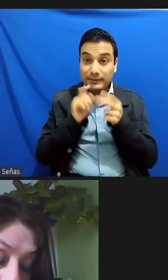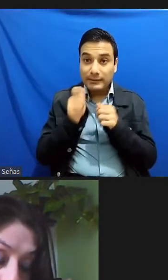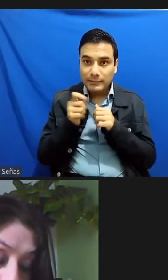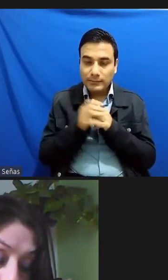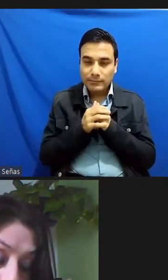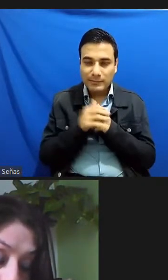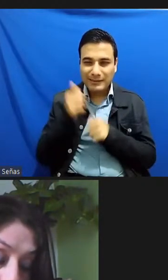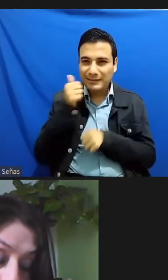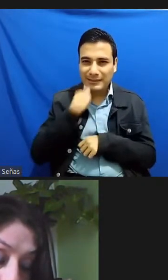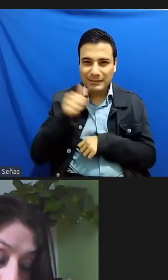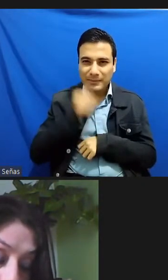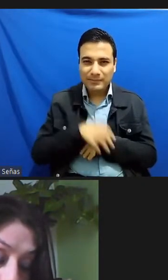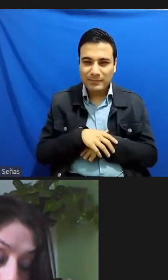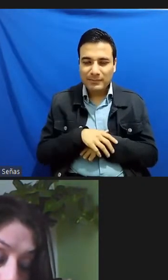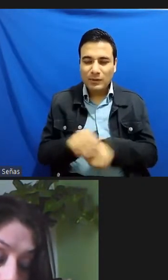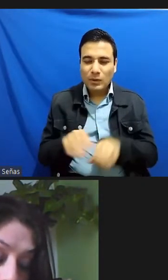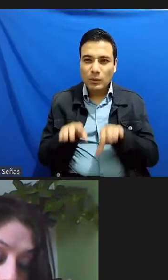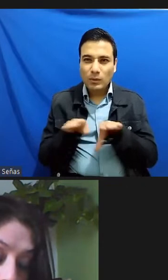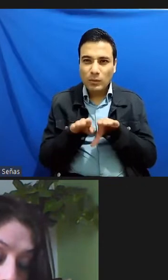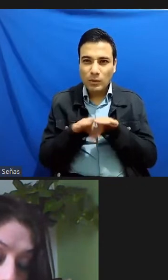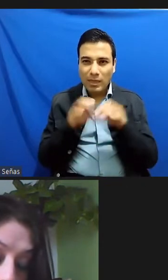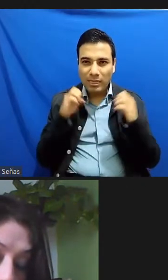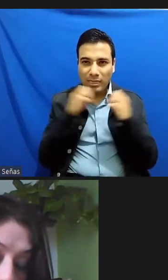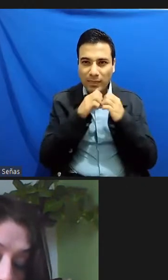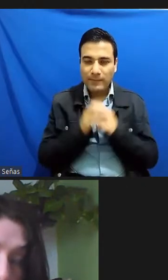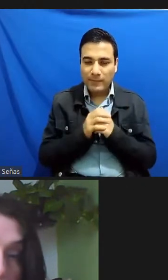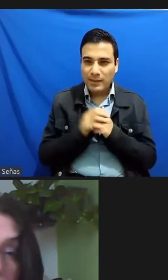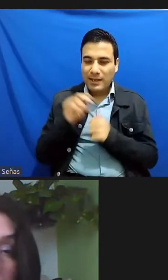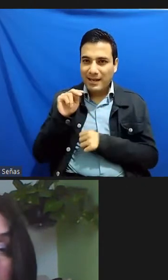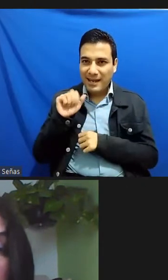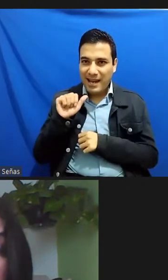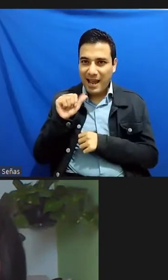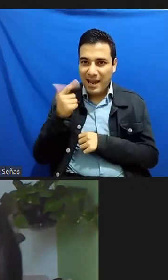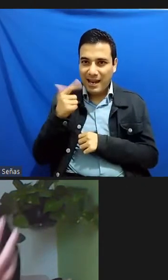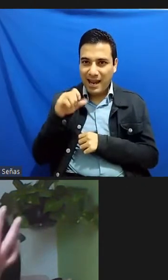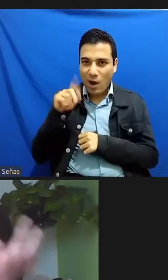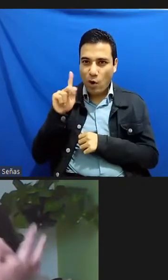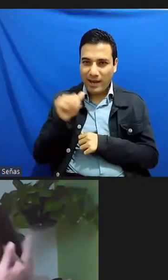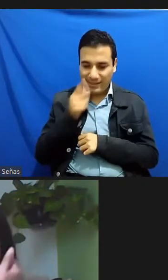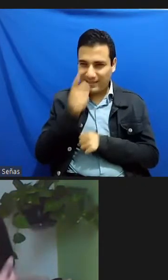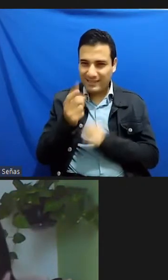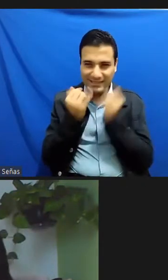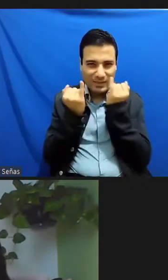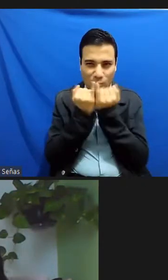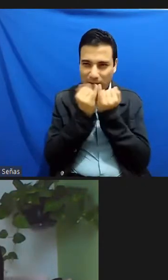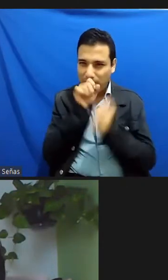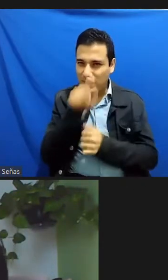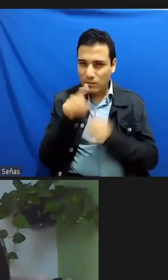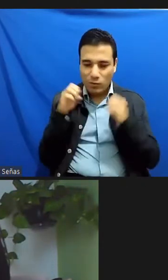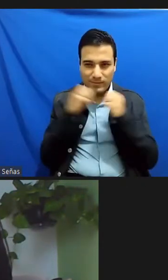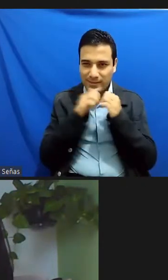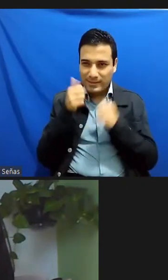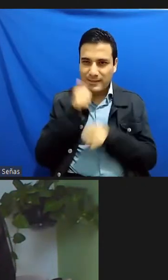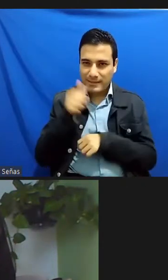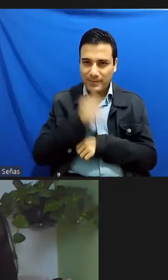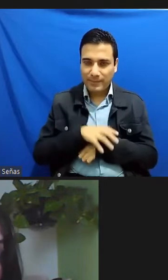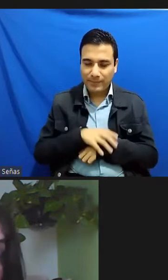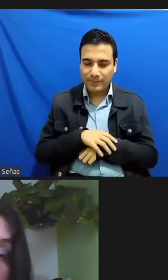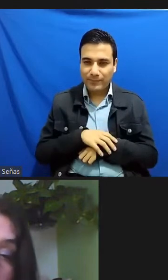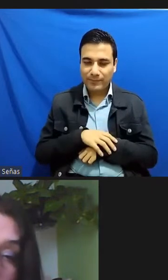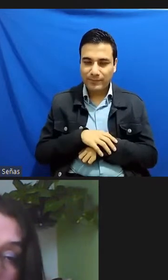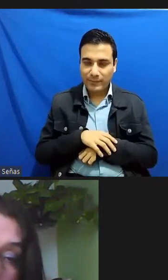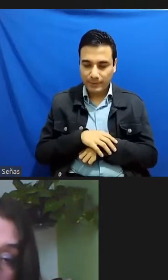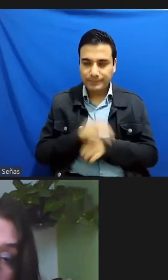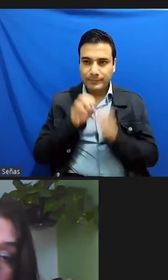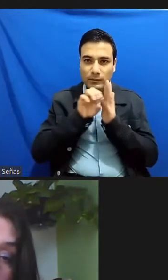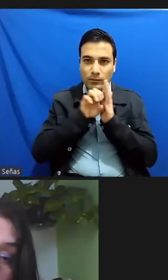anterior Chiqui Nagaoka también mencionaba algo de una estafa ¿no? este en el caso de la talidomida